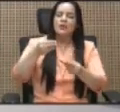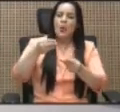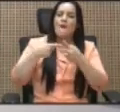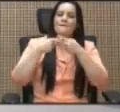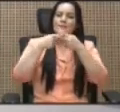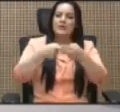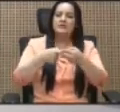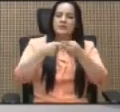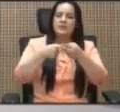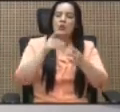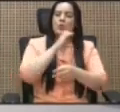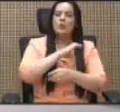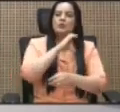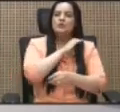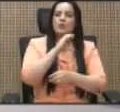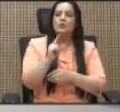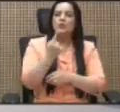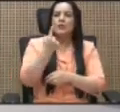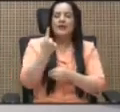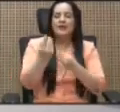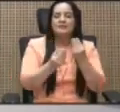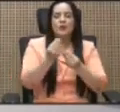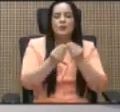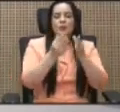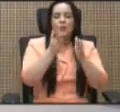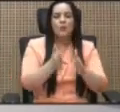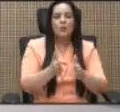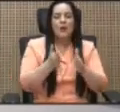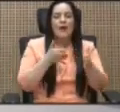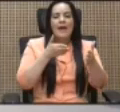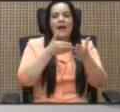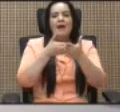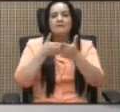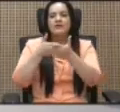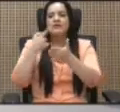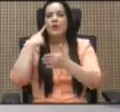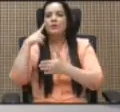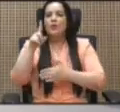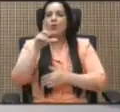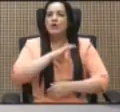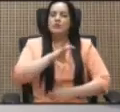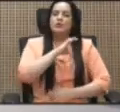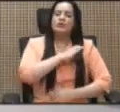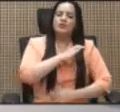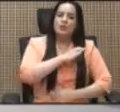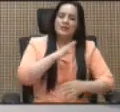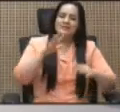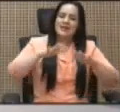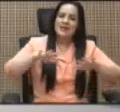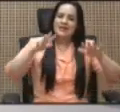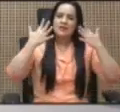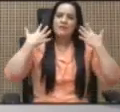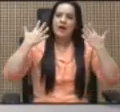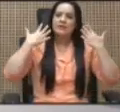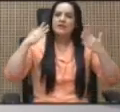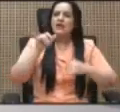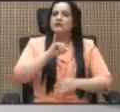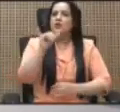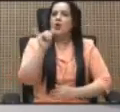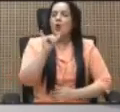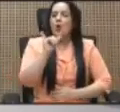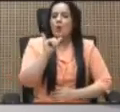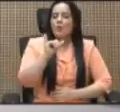únicas a los productores afectados por las condiciones climáticas, como lo fueron